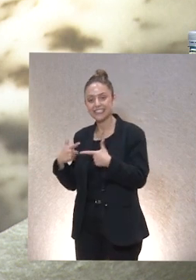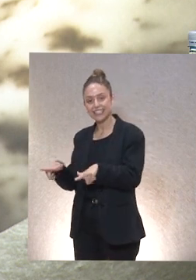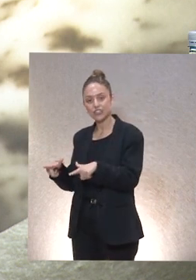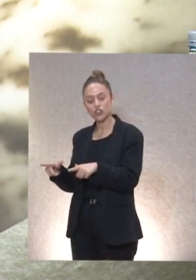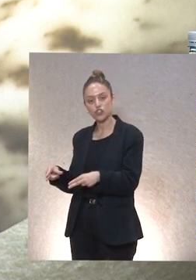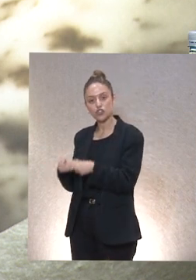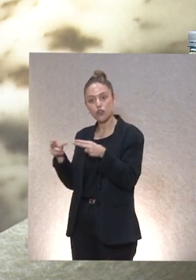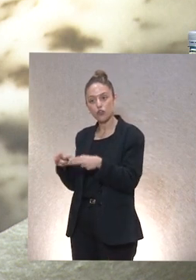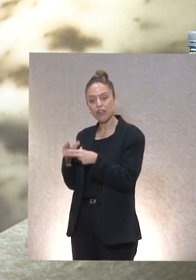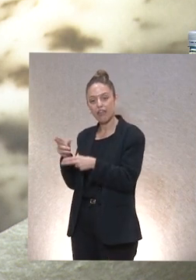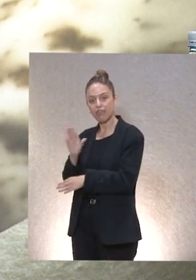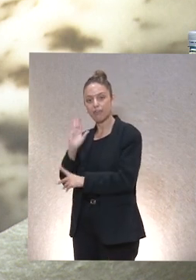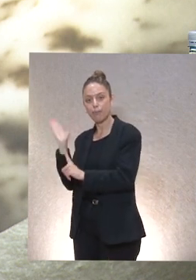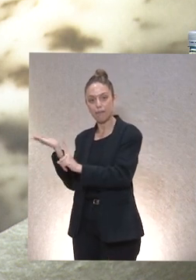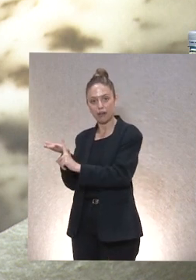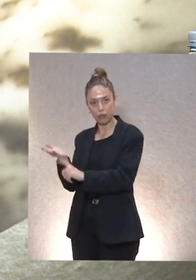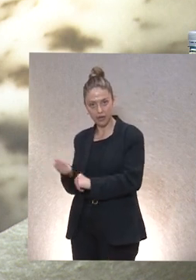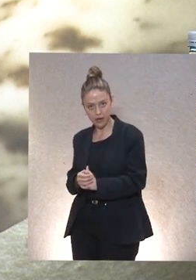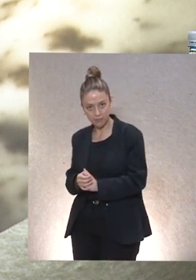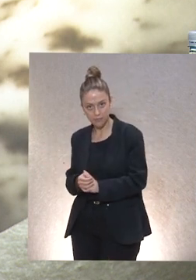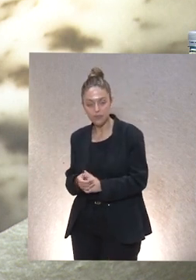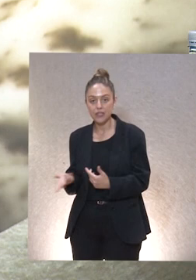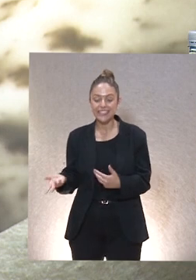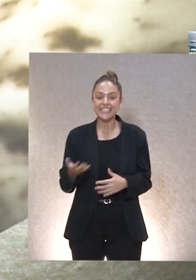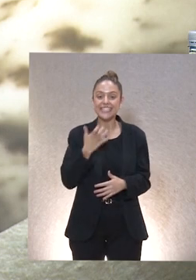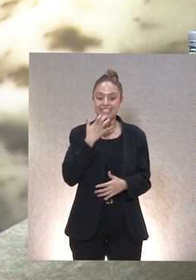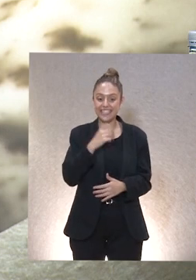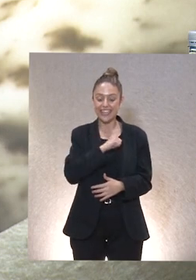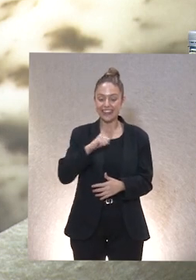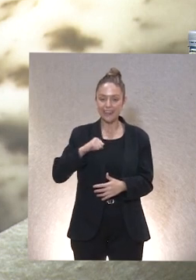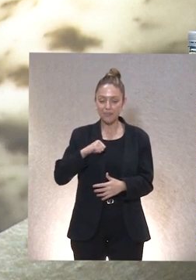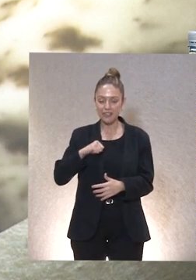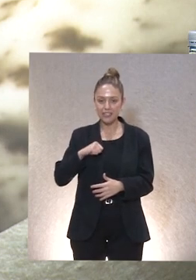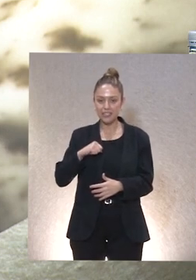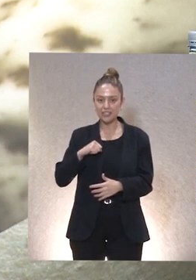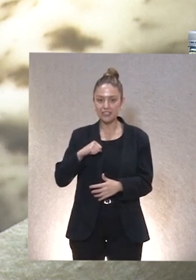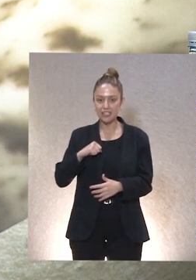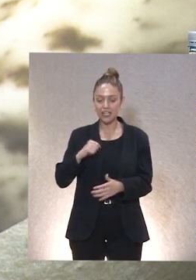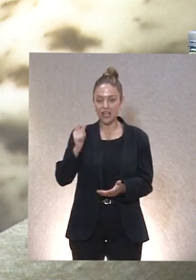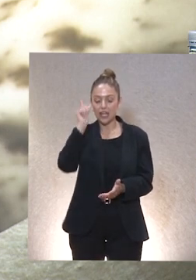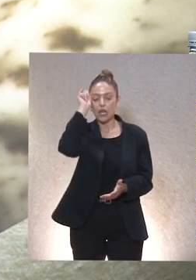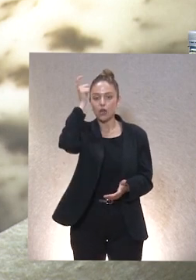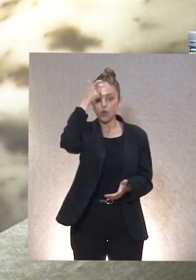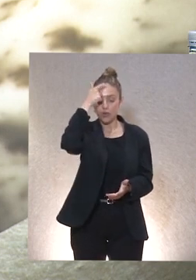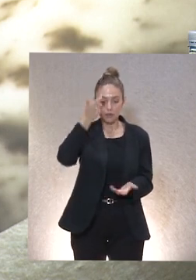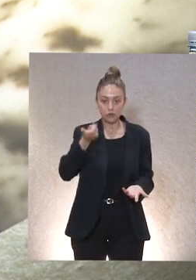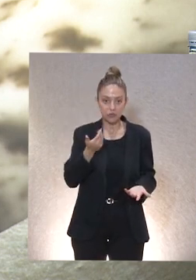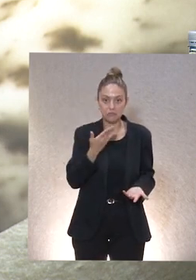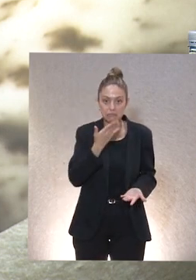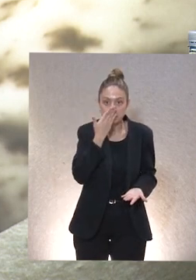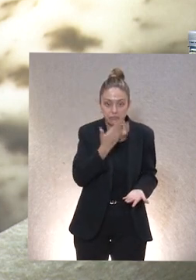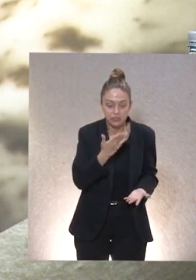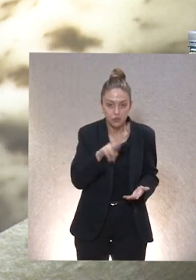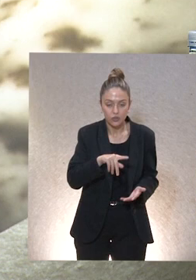sociedad que sale perjudicado cuando son independientes con estos conceptos que realmente no lo son ahí